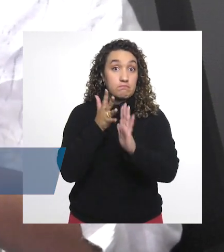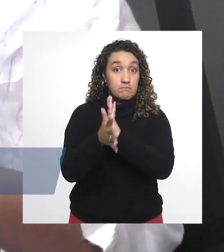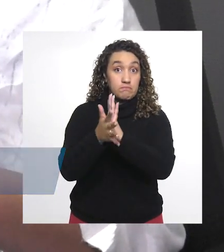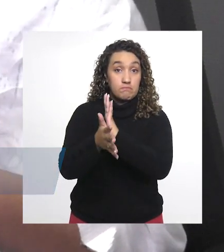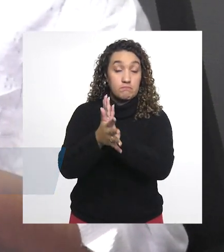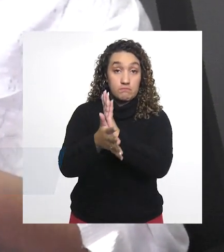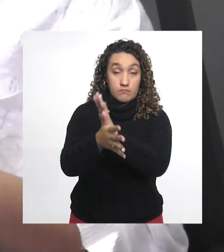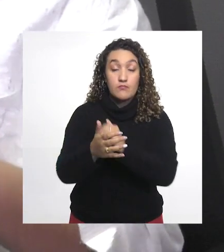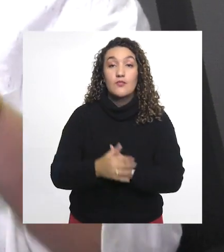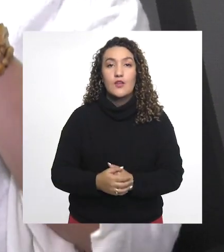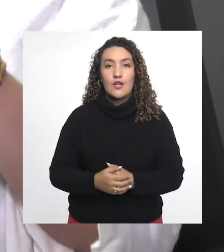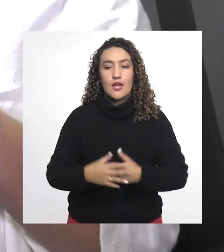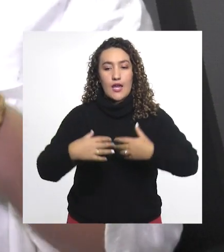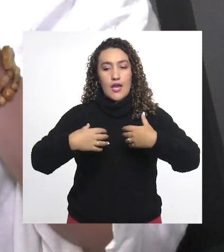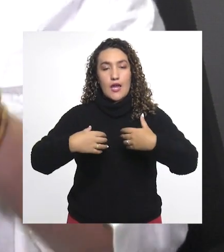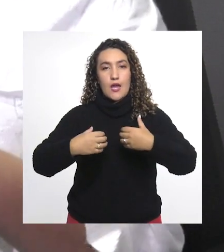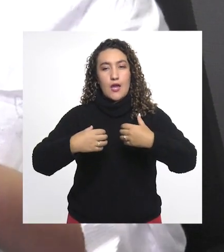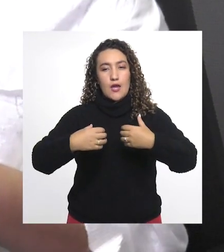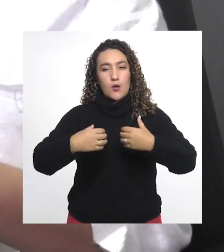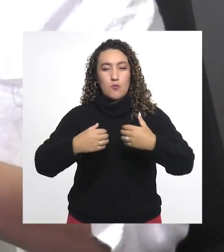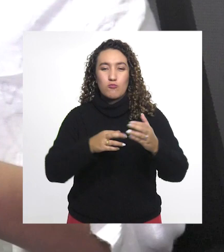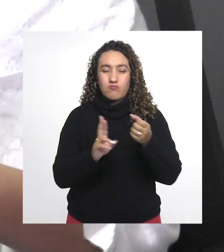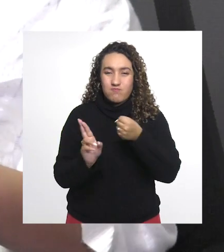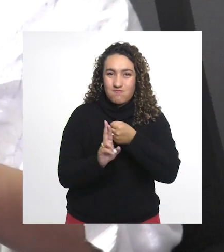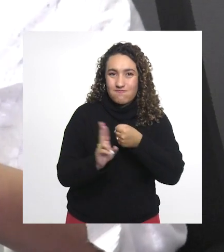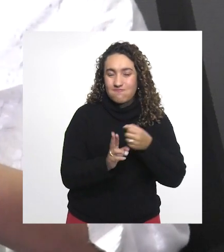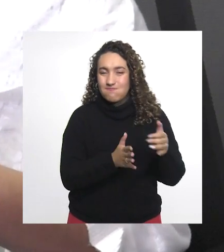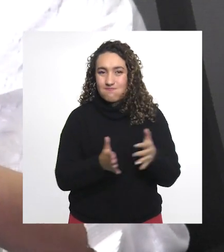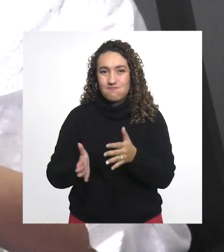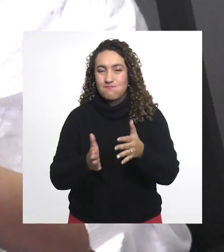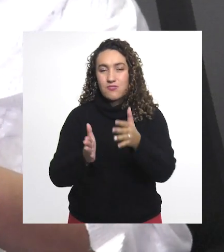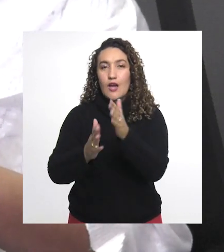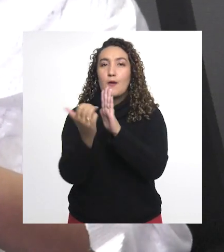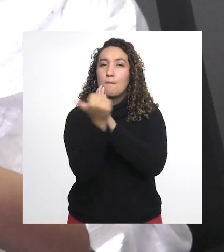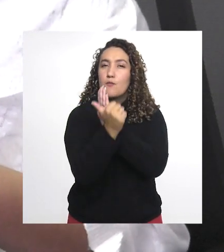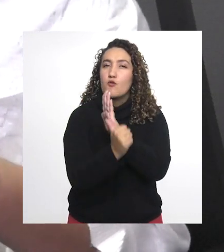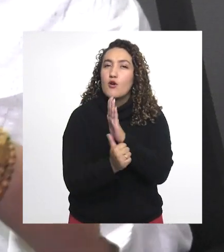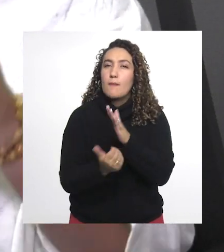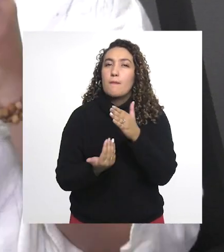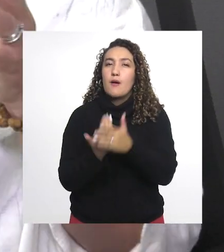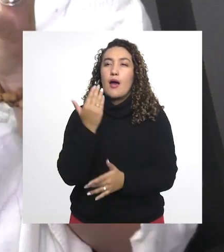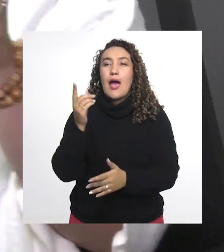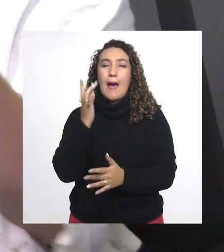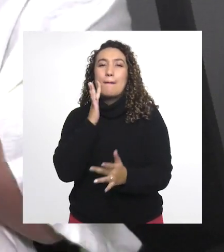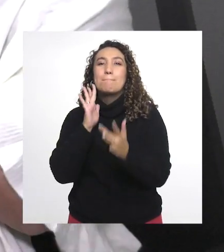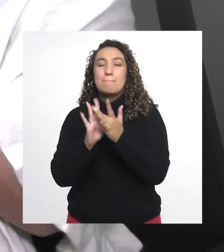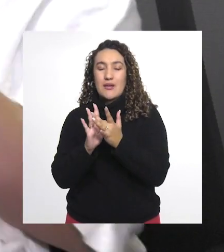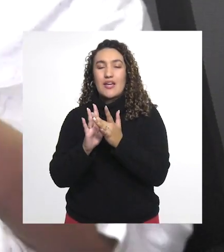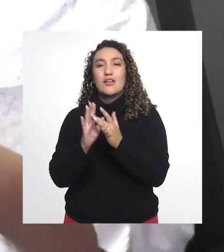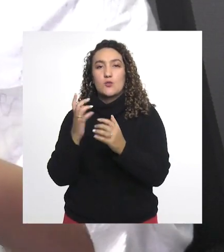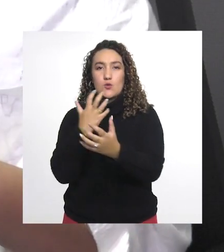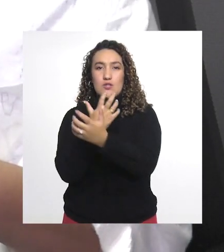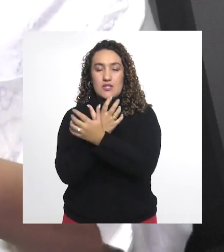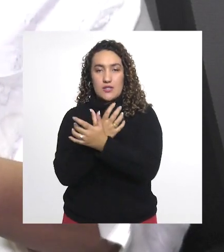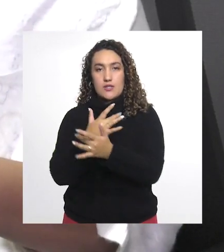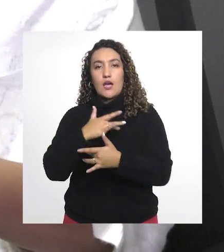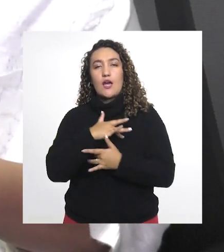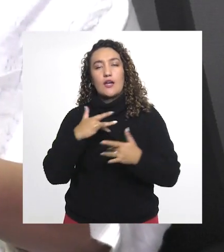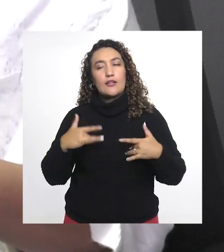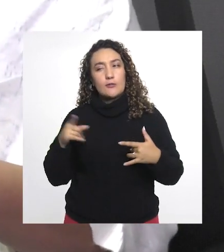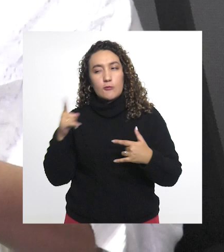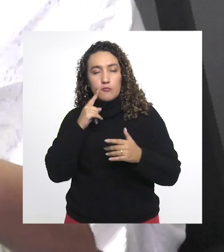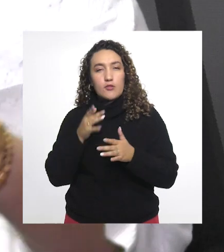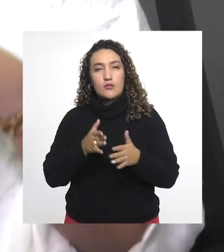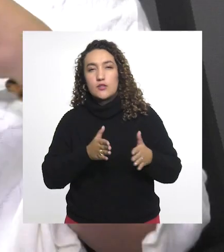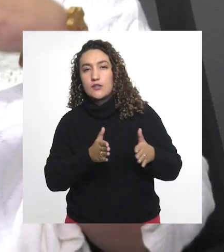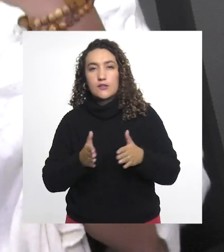quiero contarte que la ruta de consolidación de todos los programas nuevos que se encuentran en esas cadenas de formación de la Escuela de Ciencias